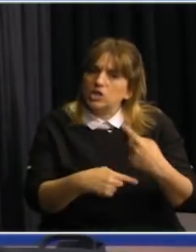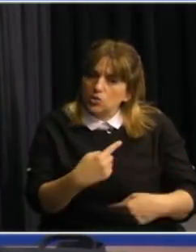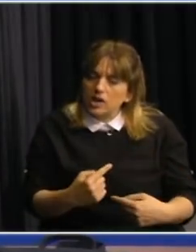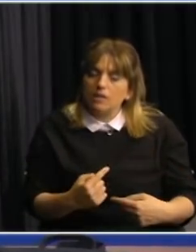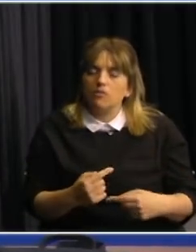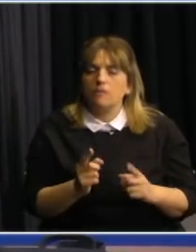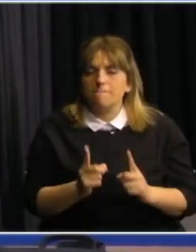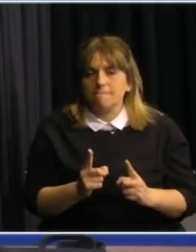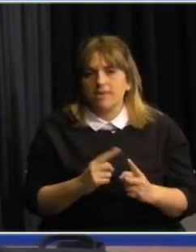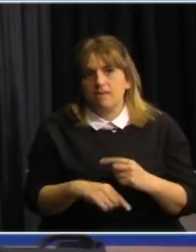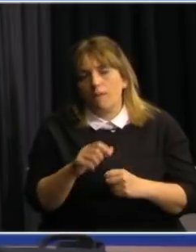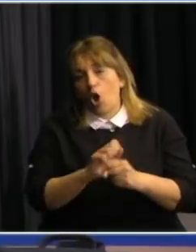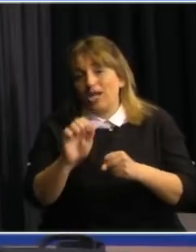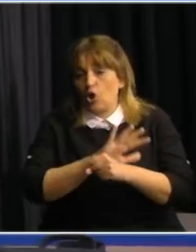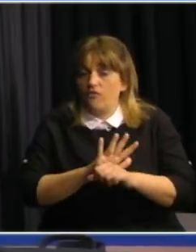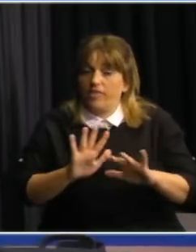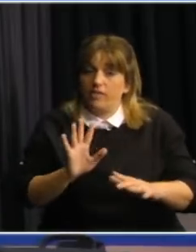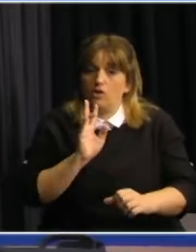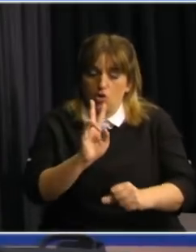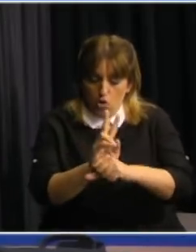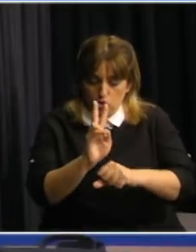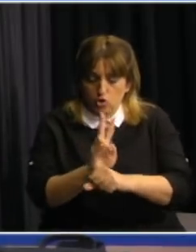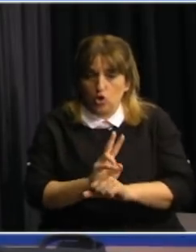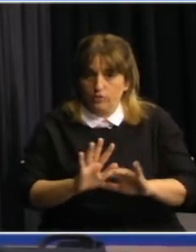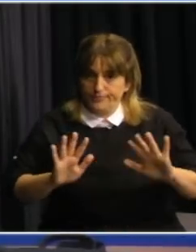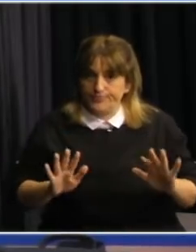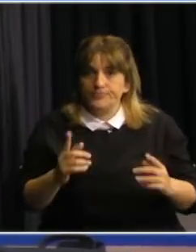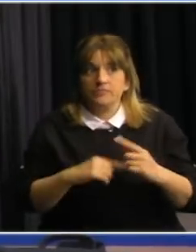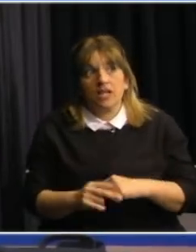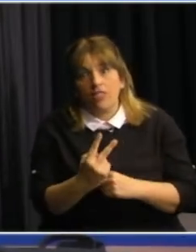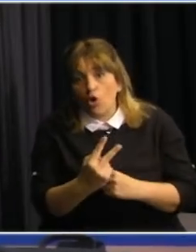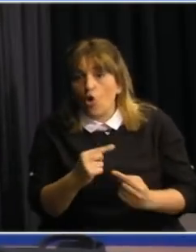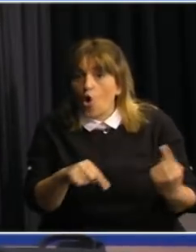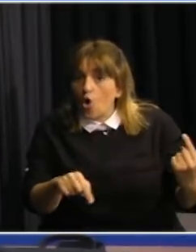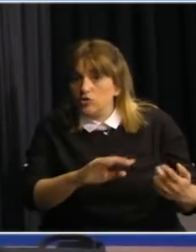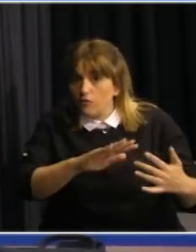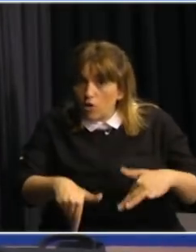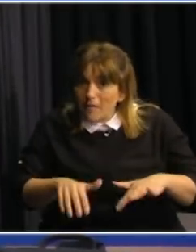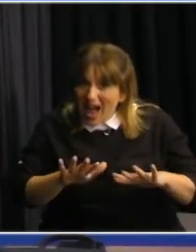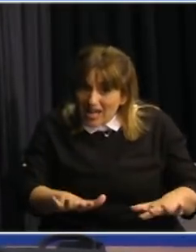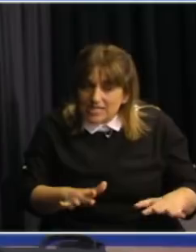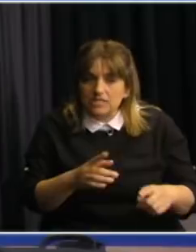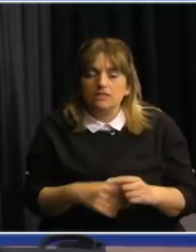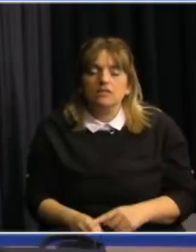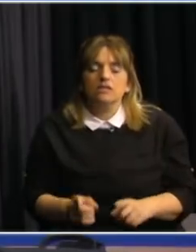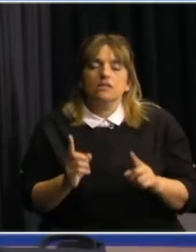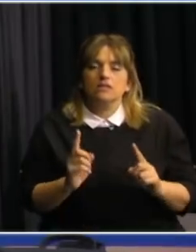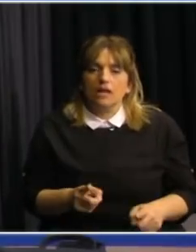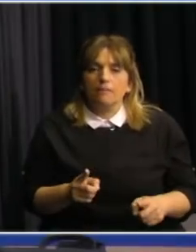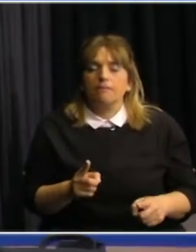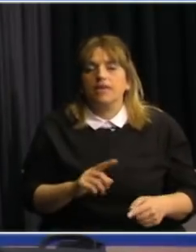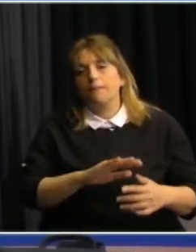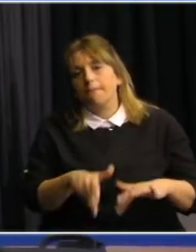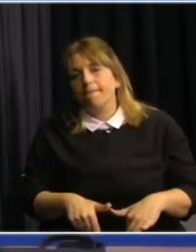la epidemia bajo control relativo. Estas dos estrategias además se dan en el